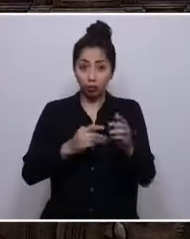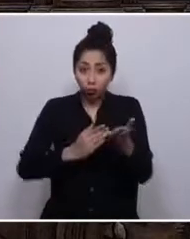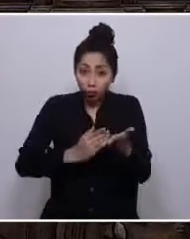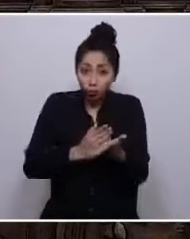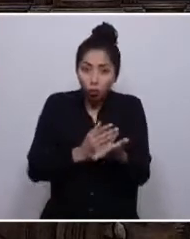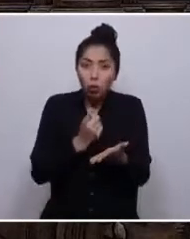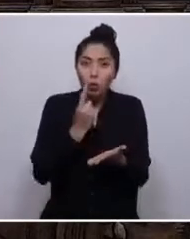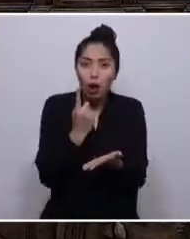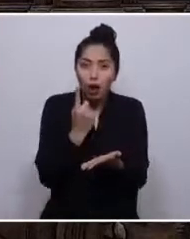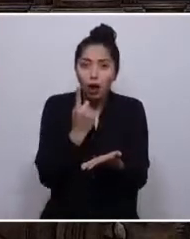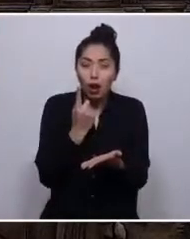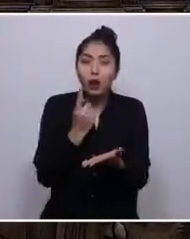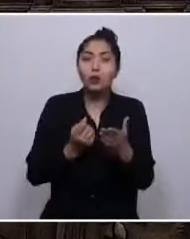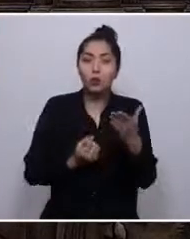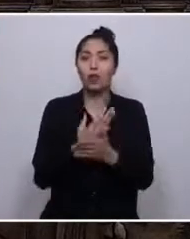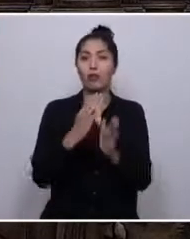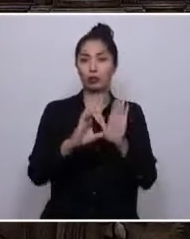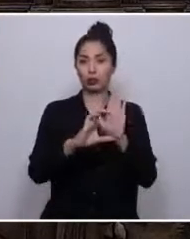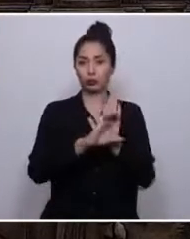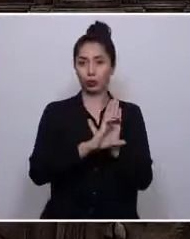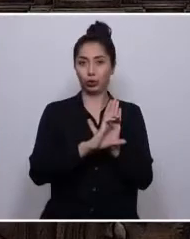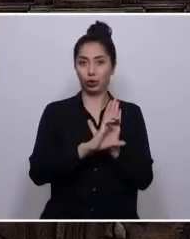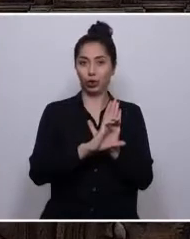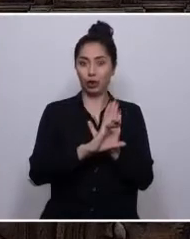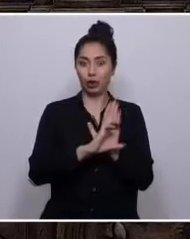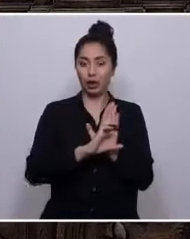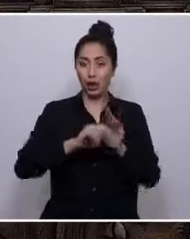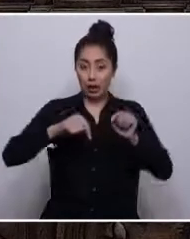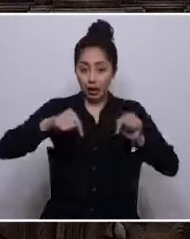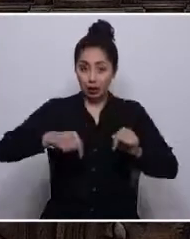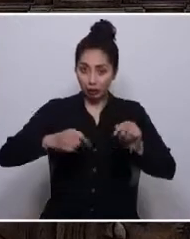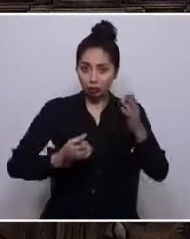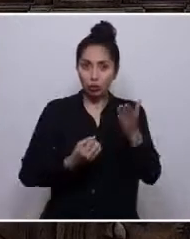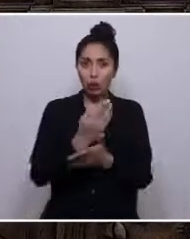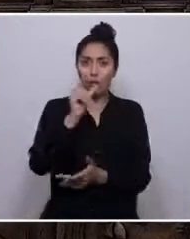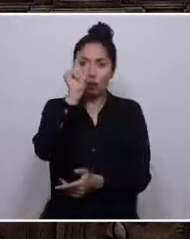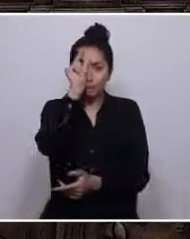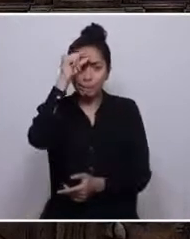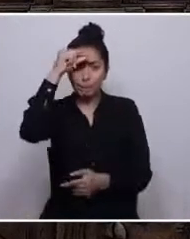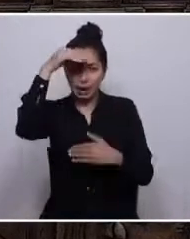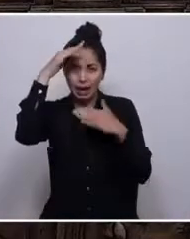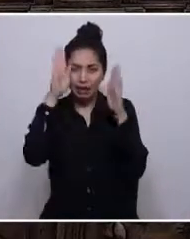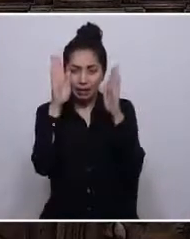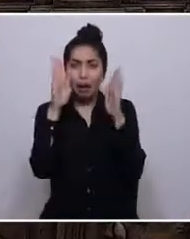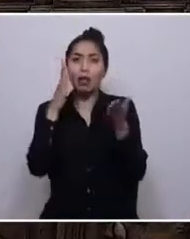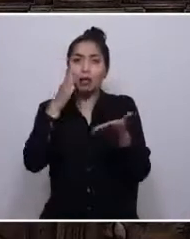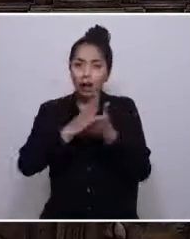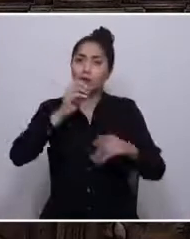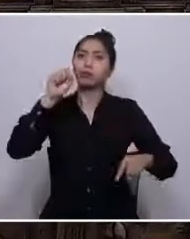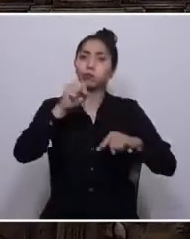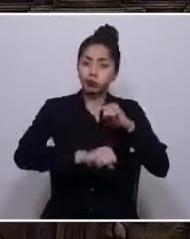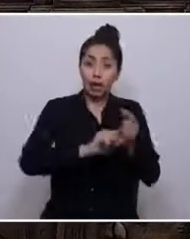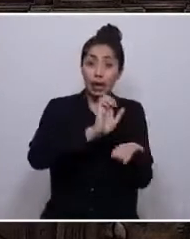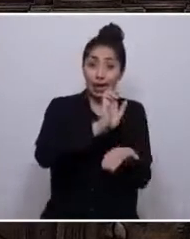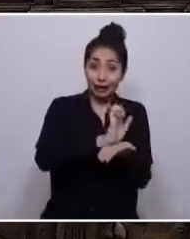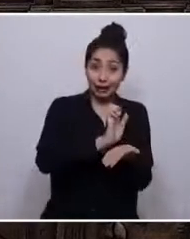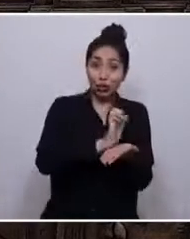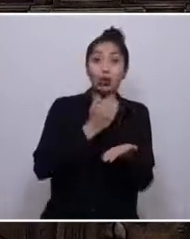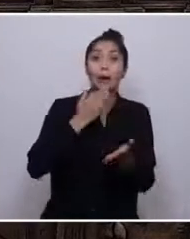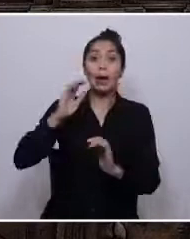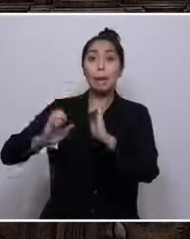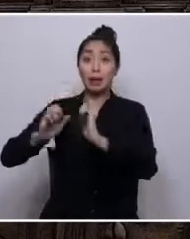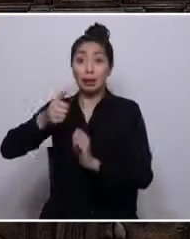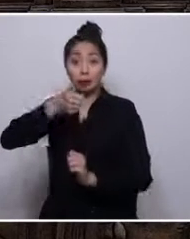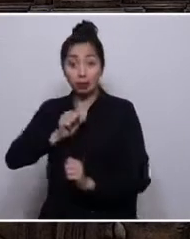establecimiento de una nueva constitución. En este nuevo paradigma se debe reconocer que tanto el Estado como los privados pueden llevar